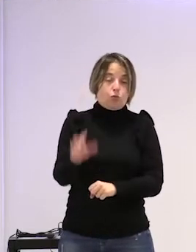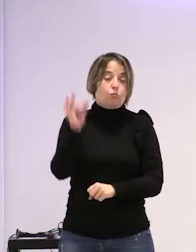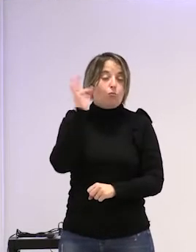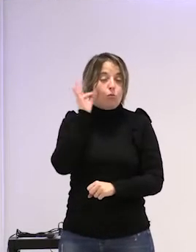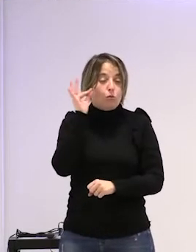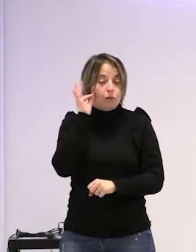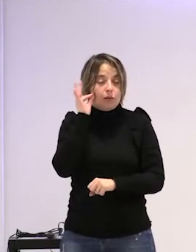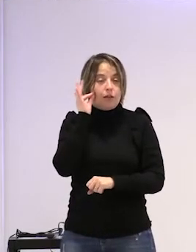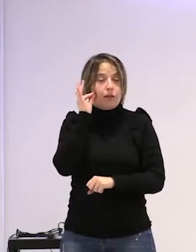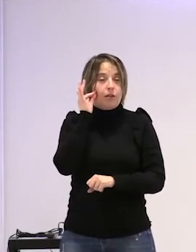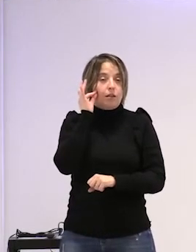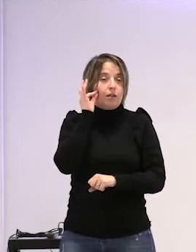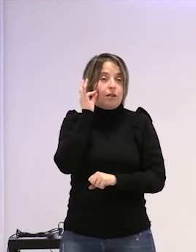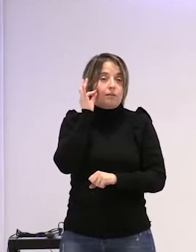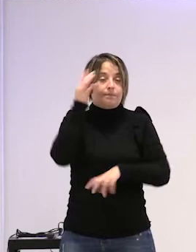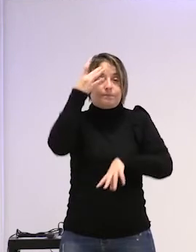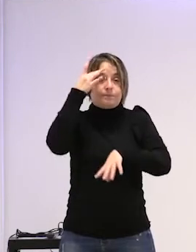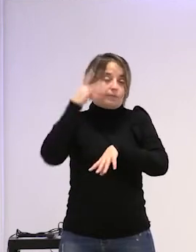enferma